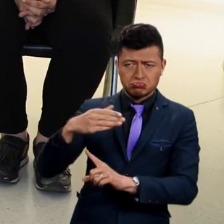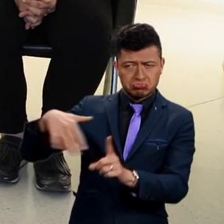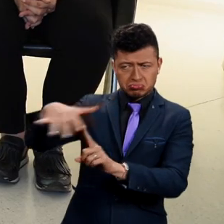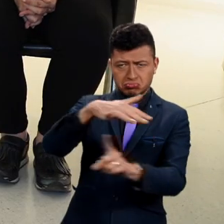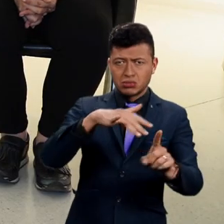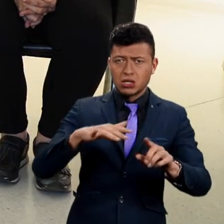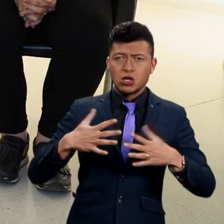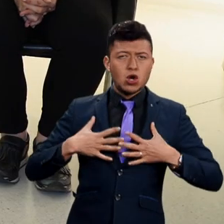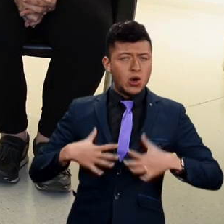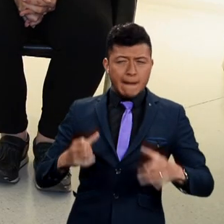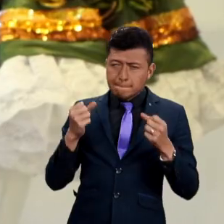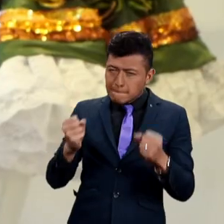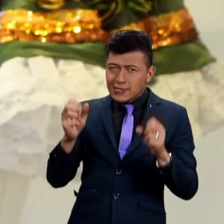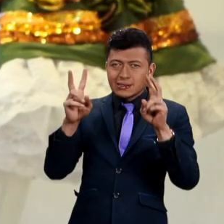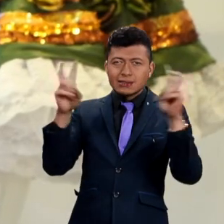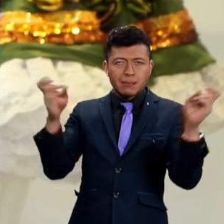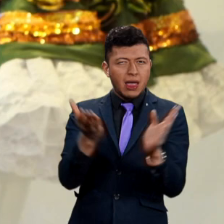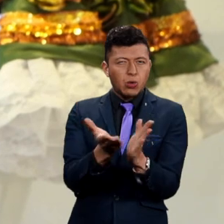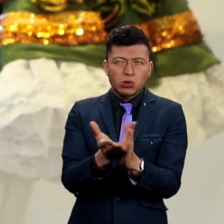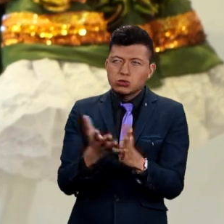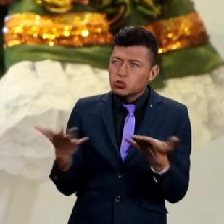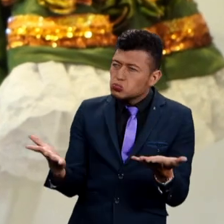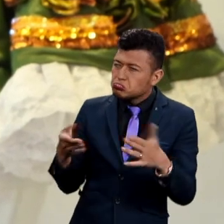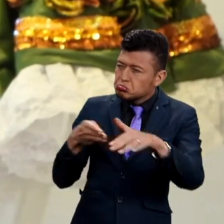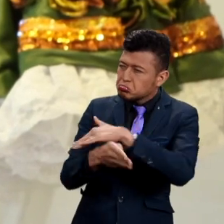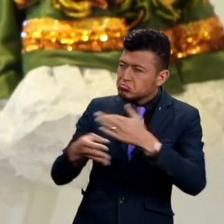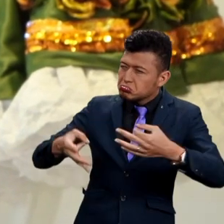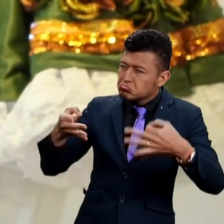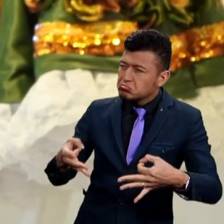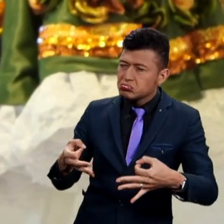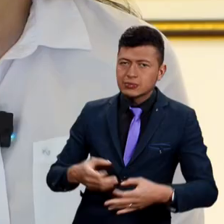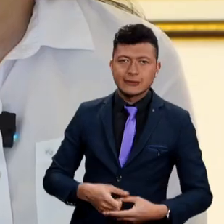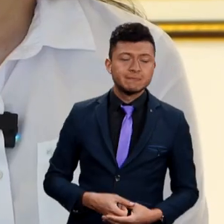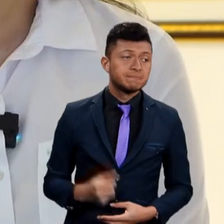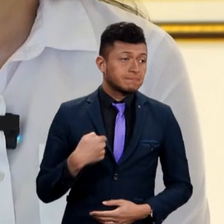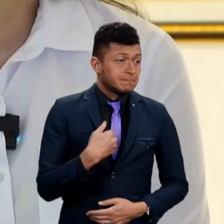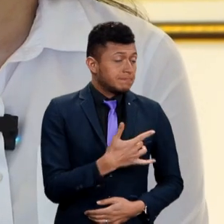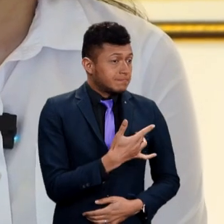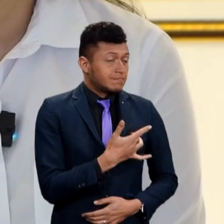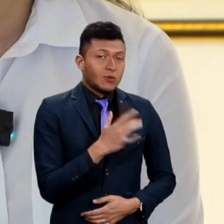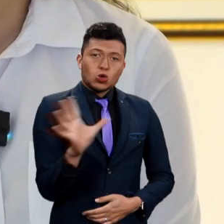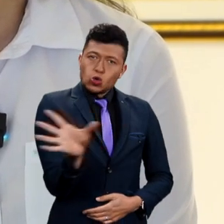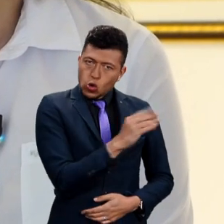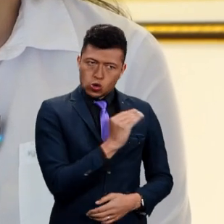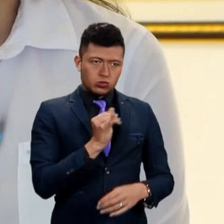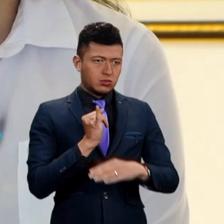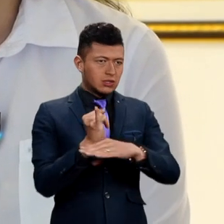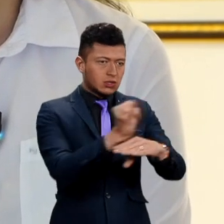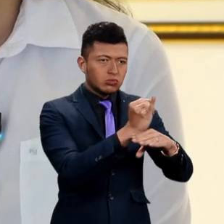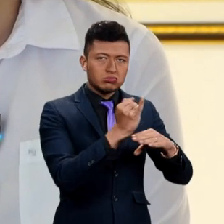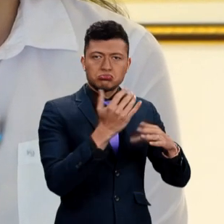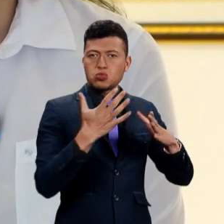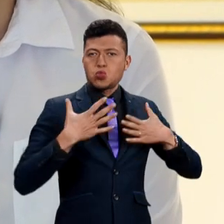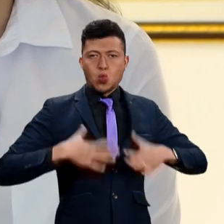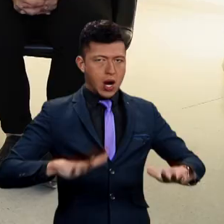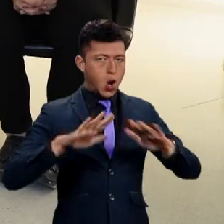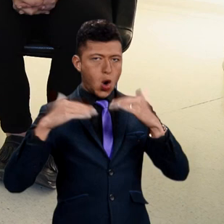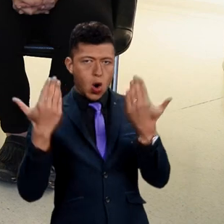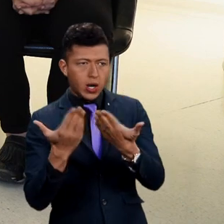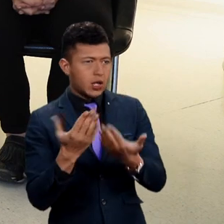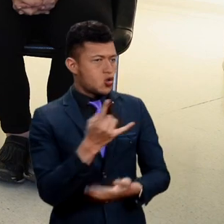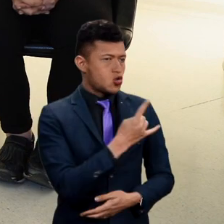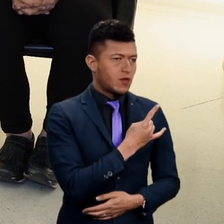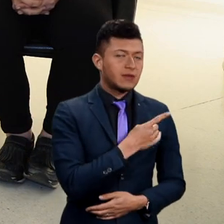en cualquiera de los espacios, especialmente en los educativos? Considero que todas las instituciones, ya sean colegios o universidades,